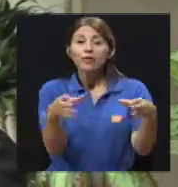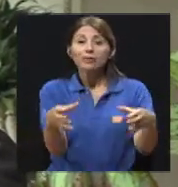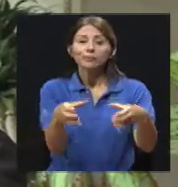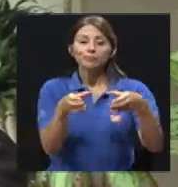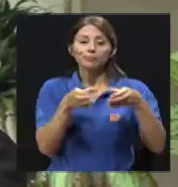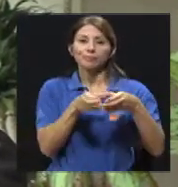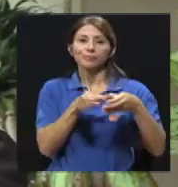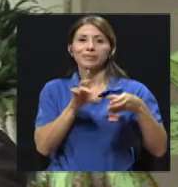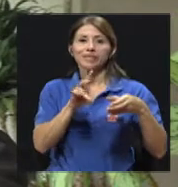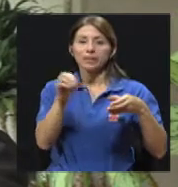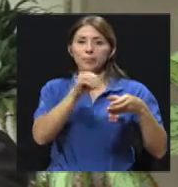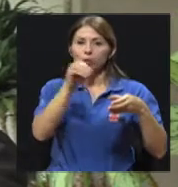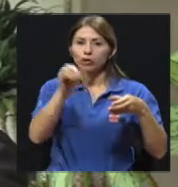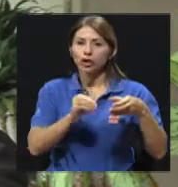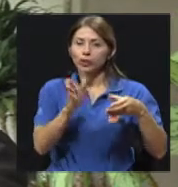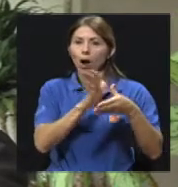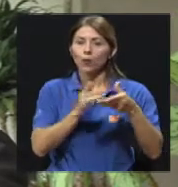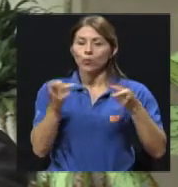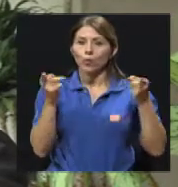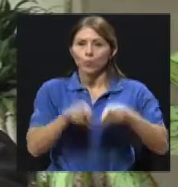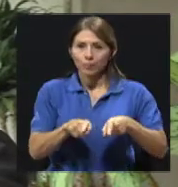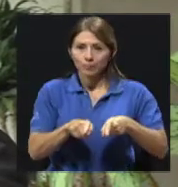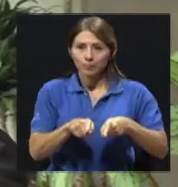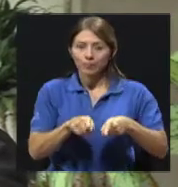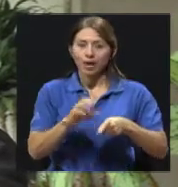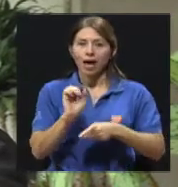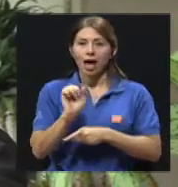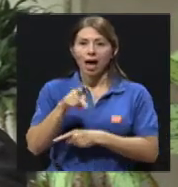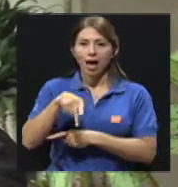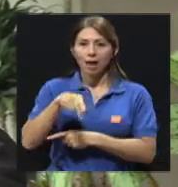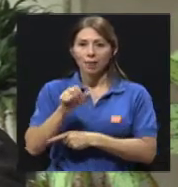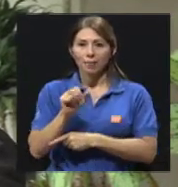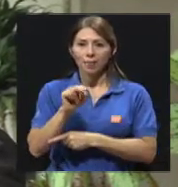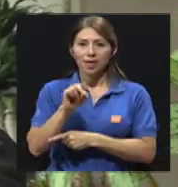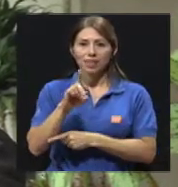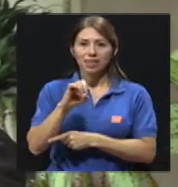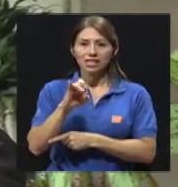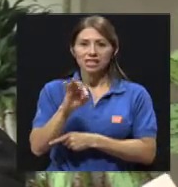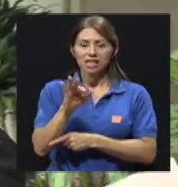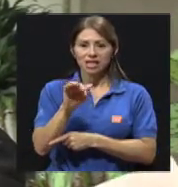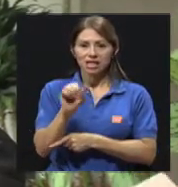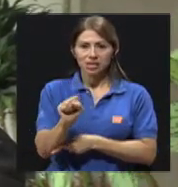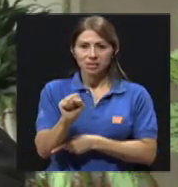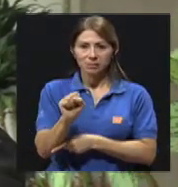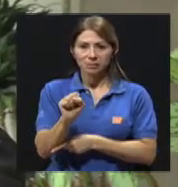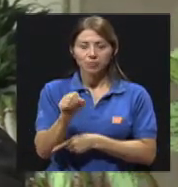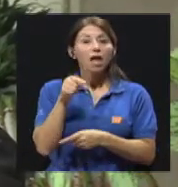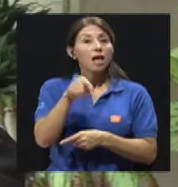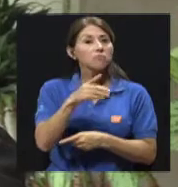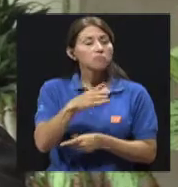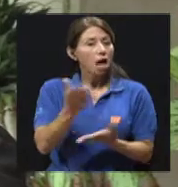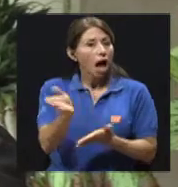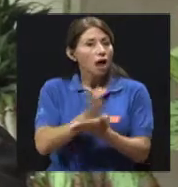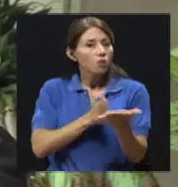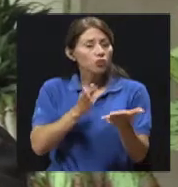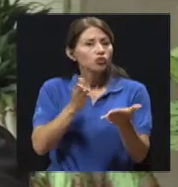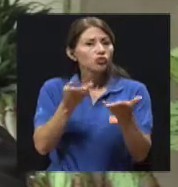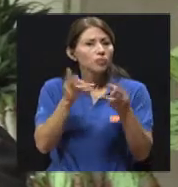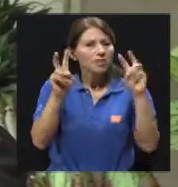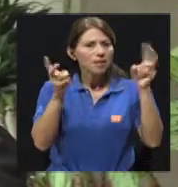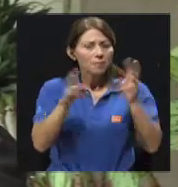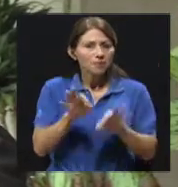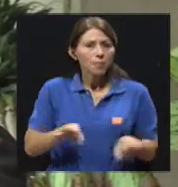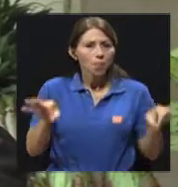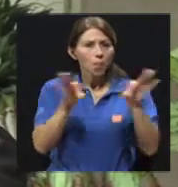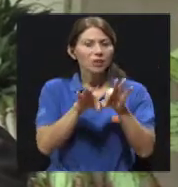en algún momento de su vida apendicitis aguda y aspectos relevantes en relación a esto es que generalmente es un